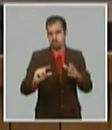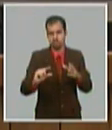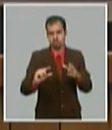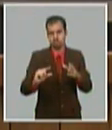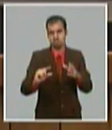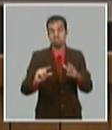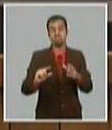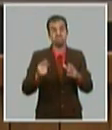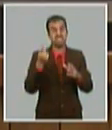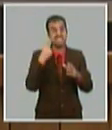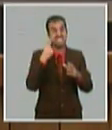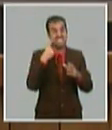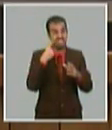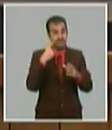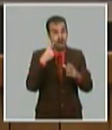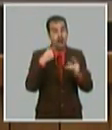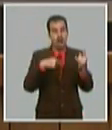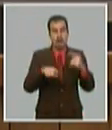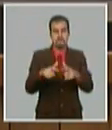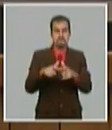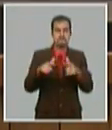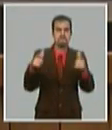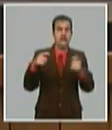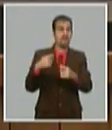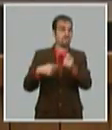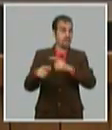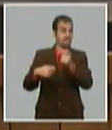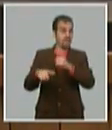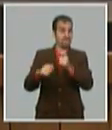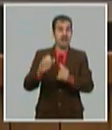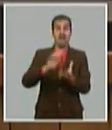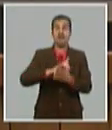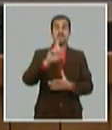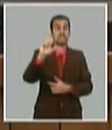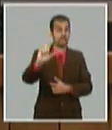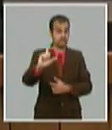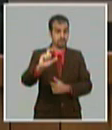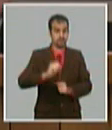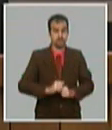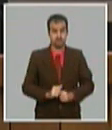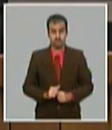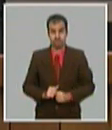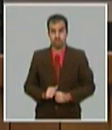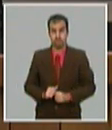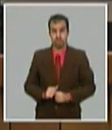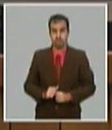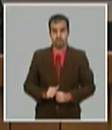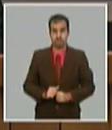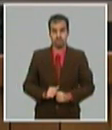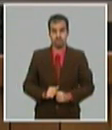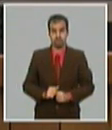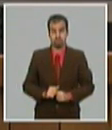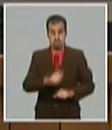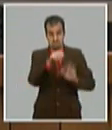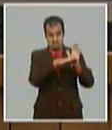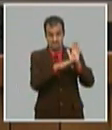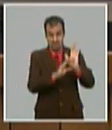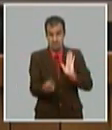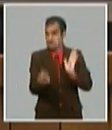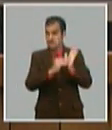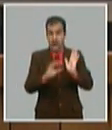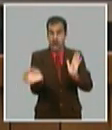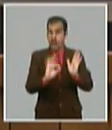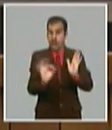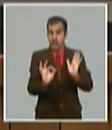con la ampliación de las ventas en las tiendas en MLC de no haberse adoptado esa medida la